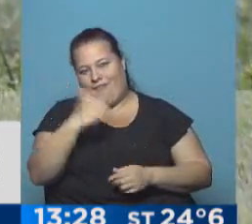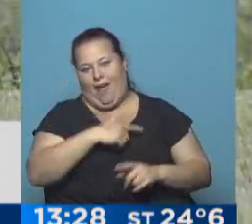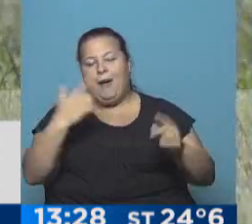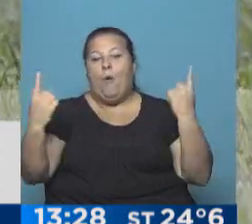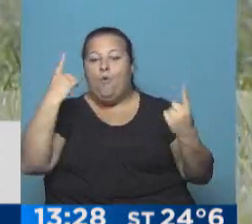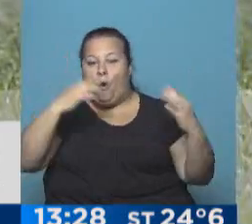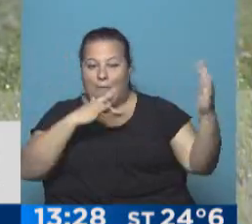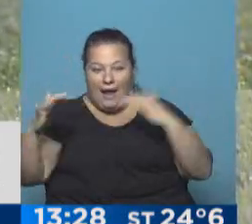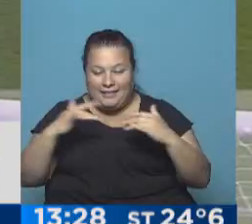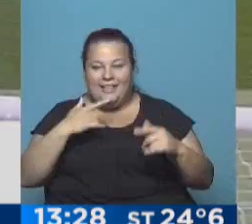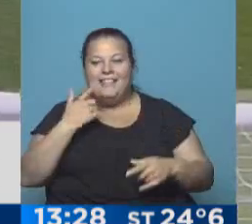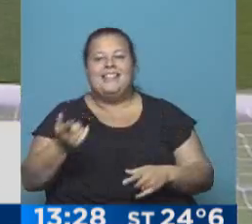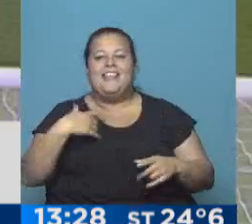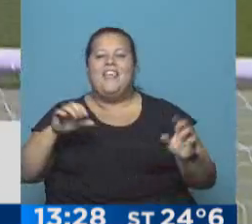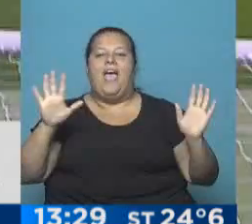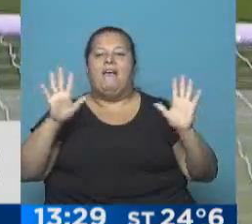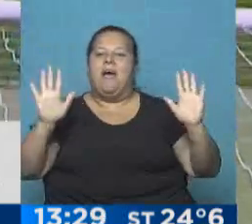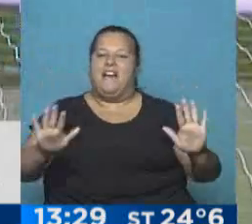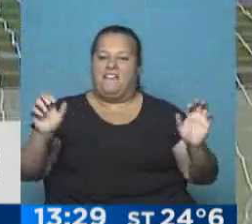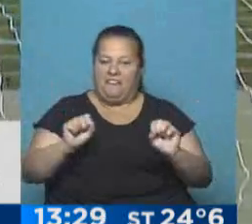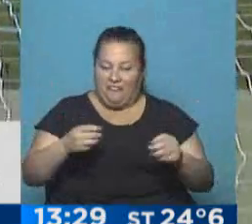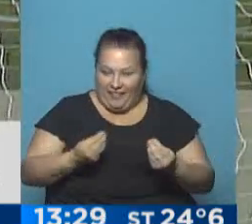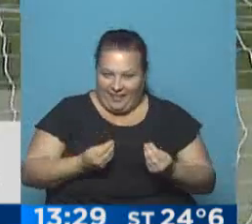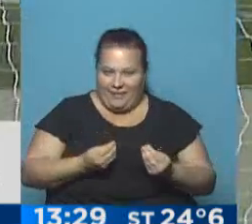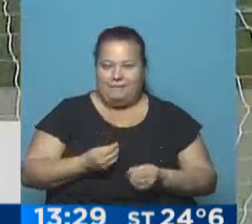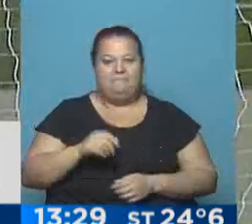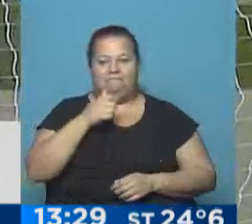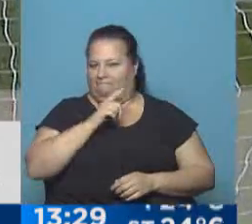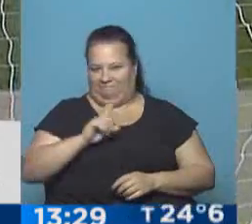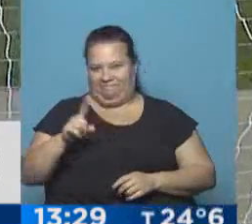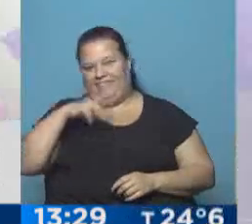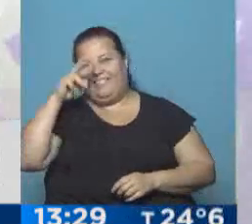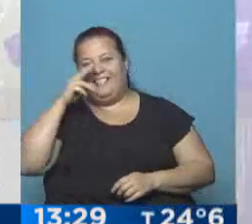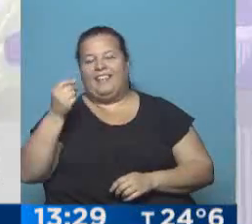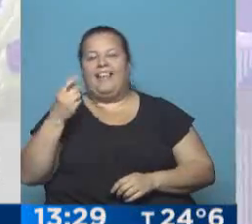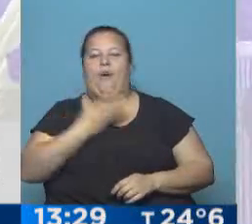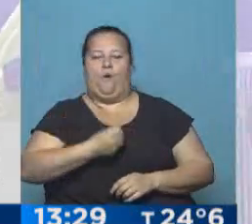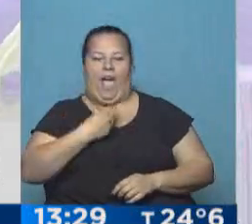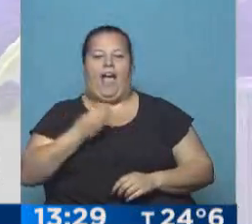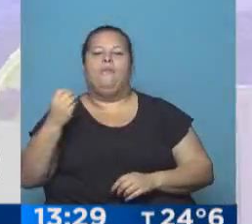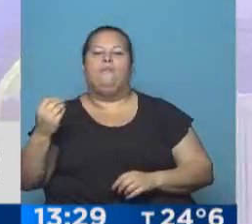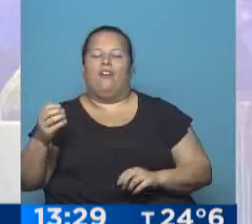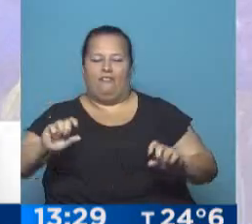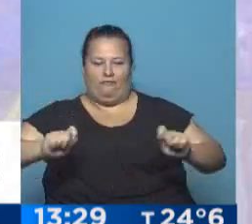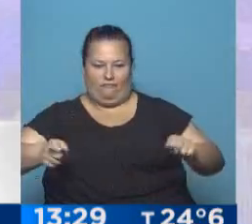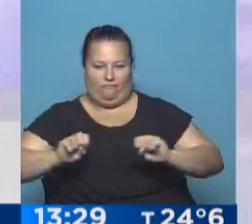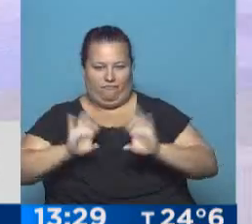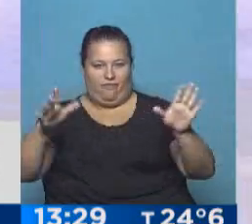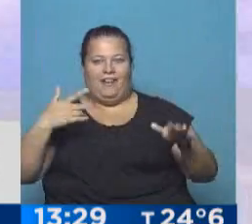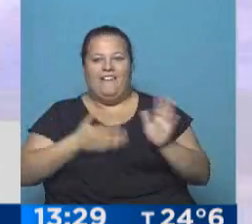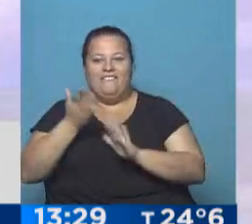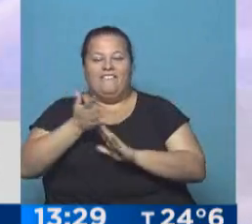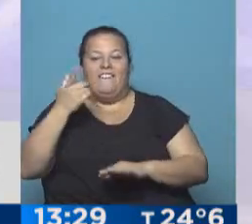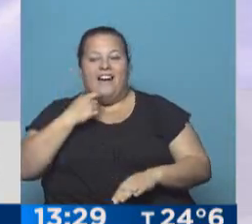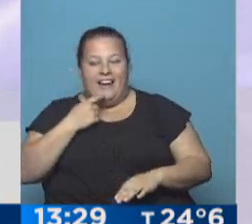uno a uno. ¿Vengan donde dicen a quien fría del partido? Me parece que no, que el canchero era hincha de Buracán. ¿Qué pasa? Cuando se venía